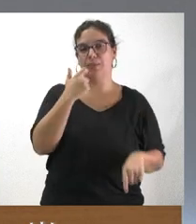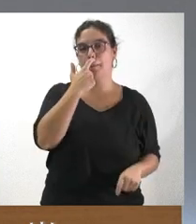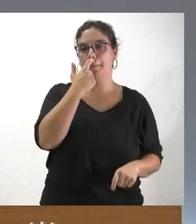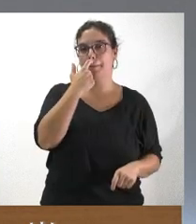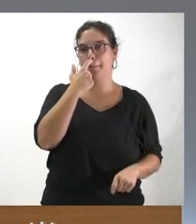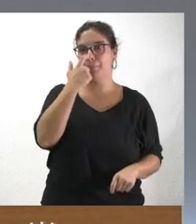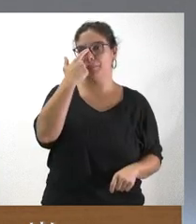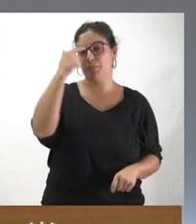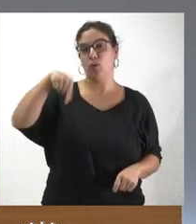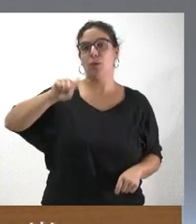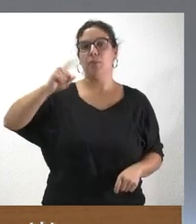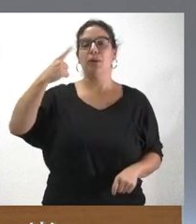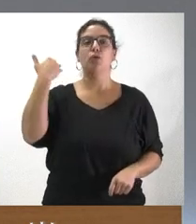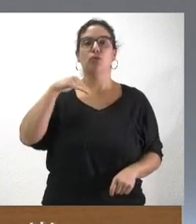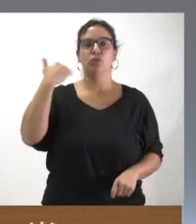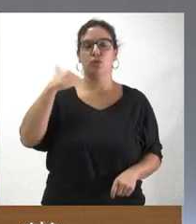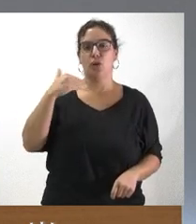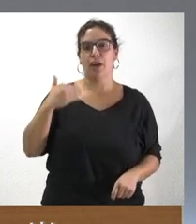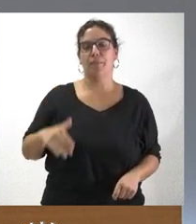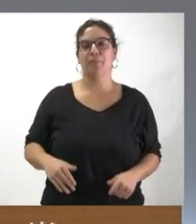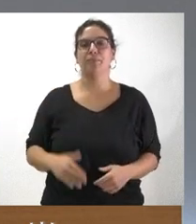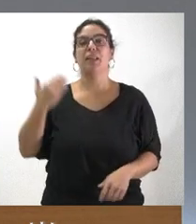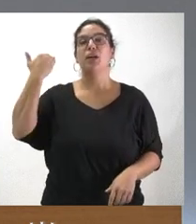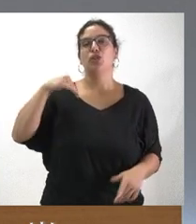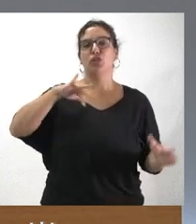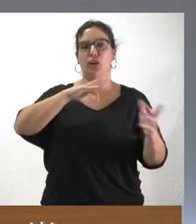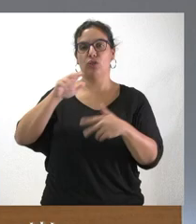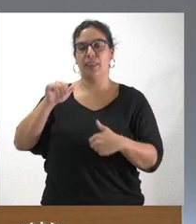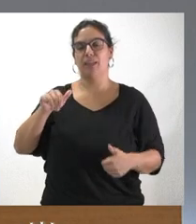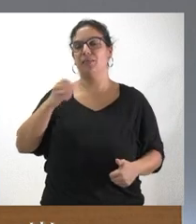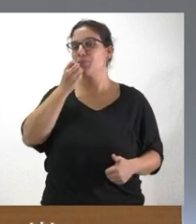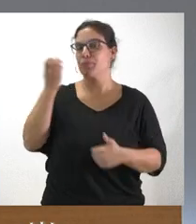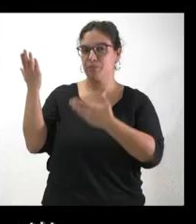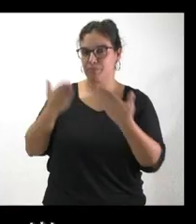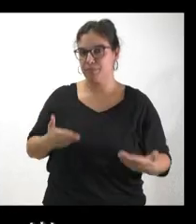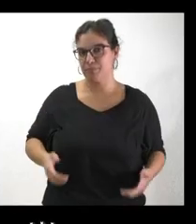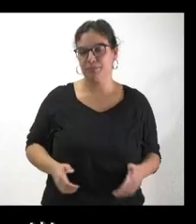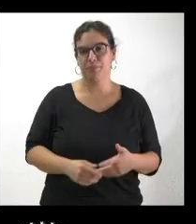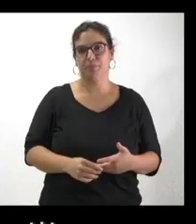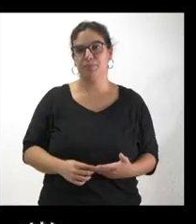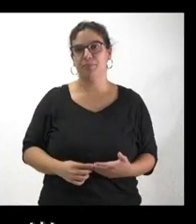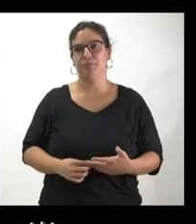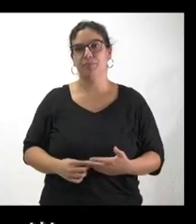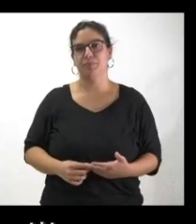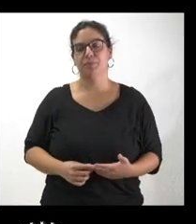Hoy comenzamos en Soria con Encarna Muñoz, de Soria Noticias. Cuando quieras, Encarna. Hola, buenos días.